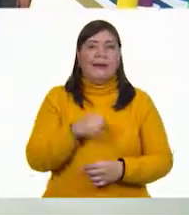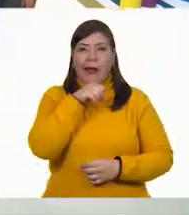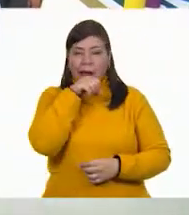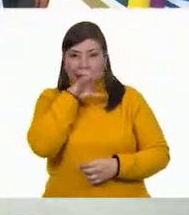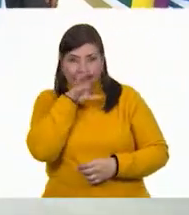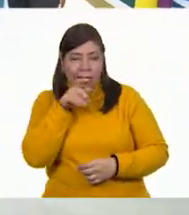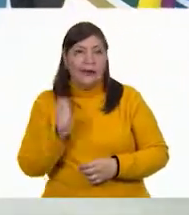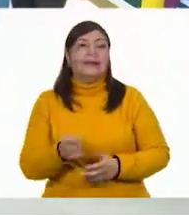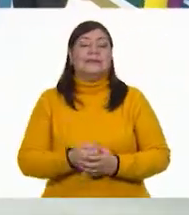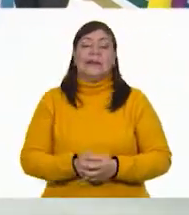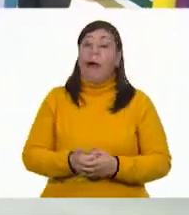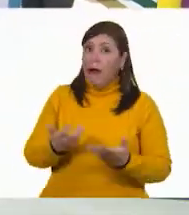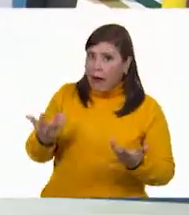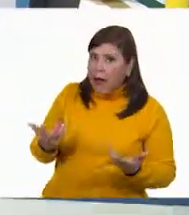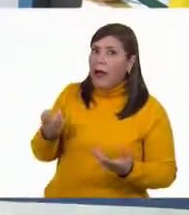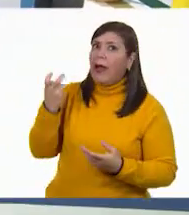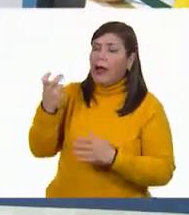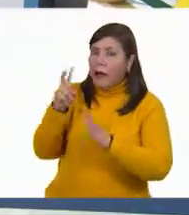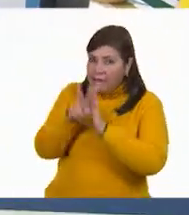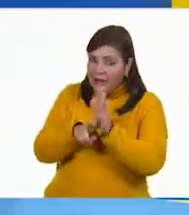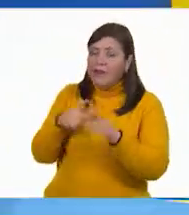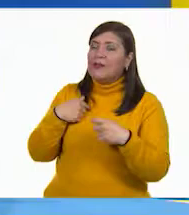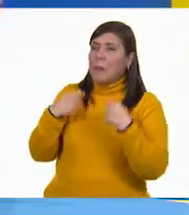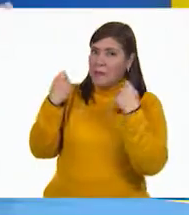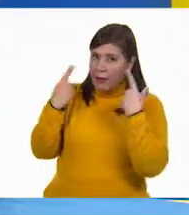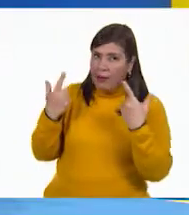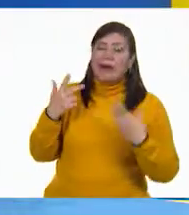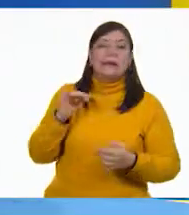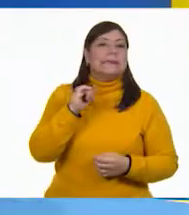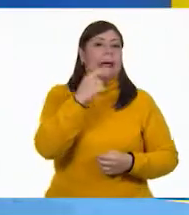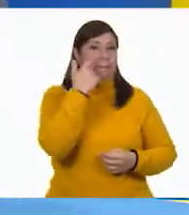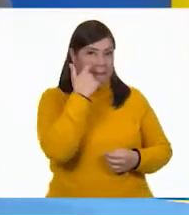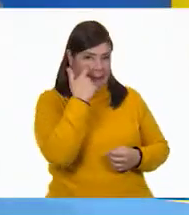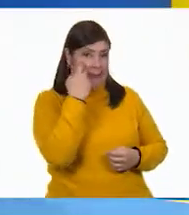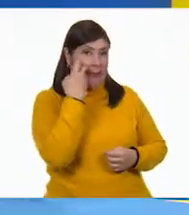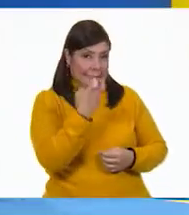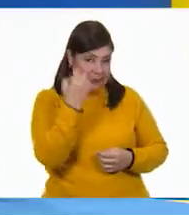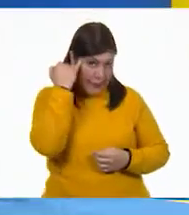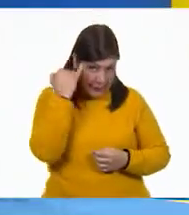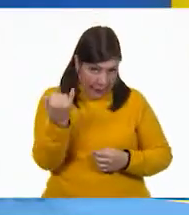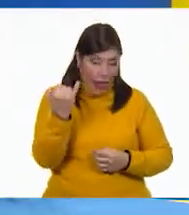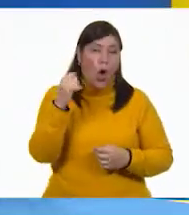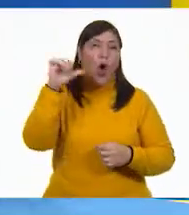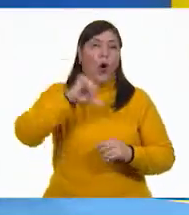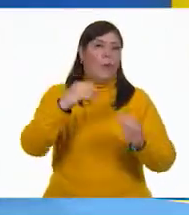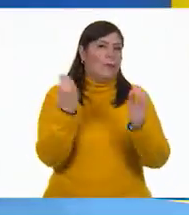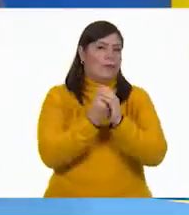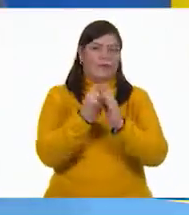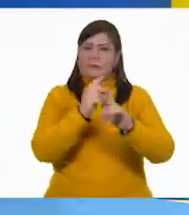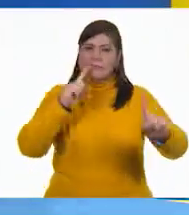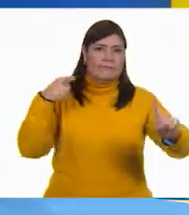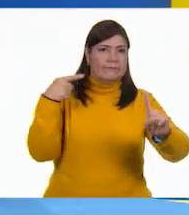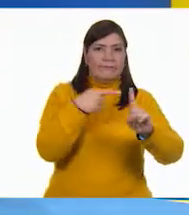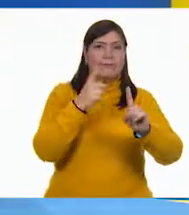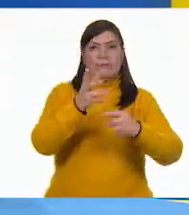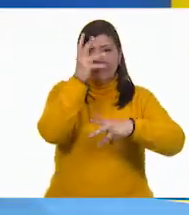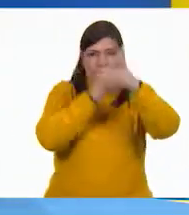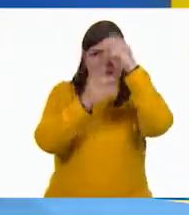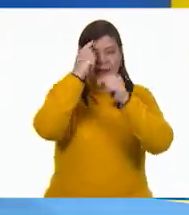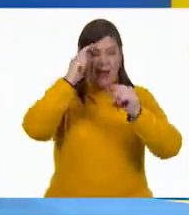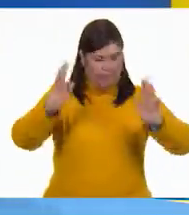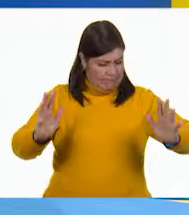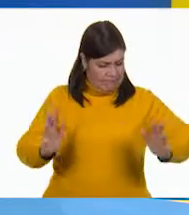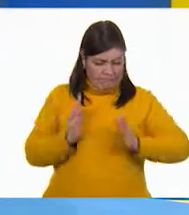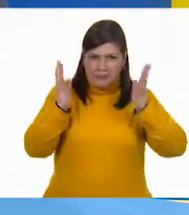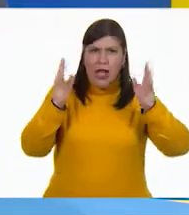Esteban, ¿qué fue ese video? Eso sí que me sorprendió. Pues mira, esa era la idea. Pues de eso trata la clase de hoy. Aprenderemos sobre la sorpresa.